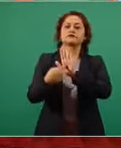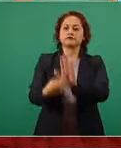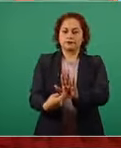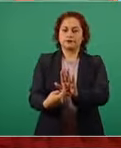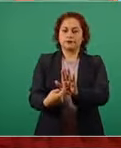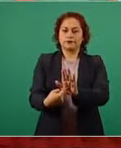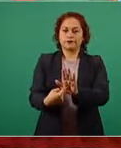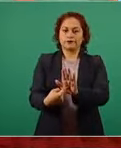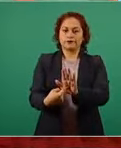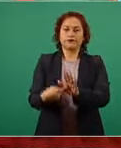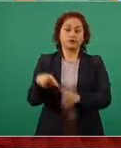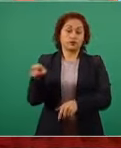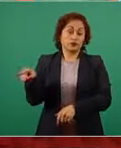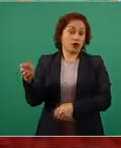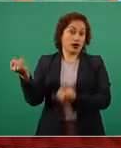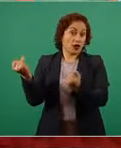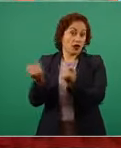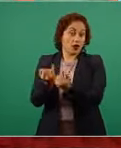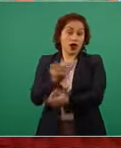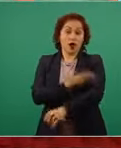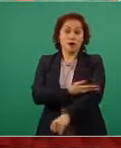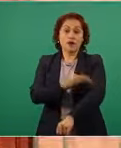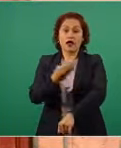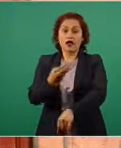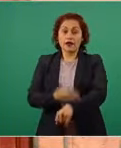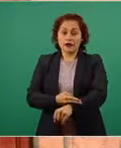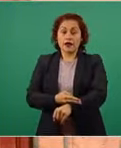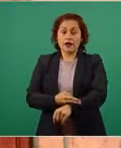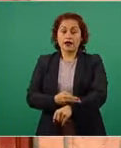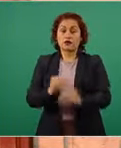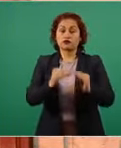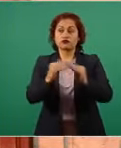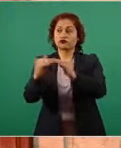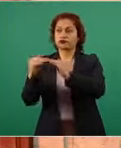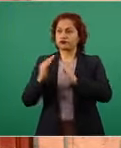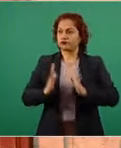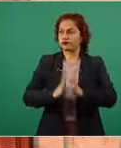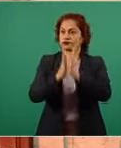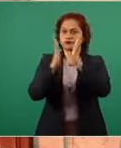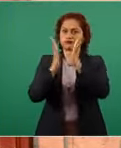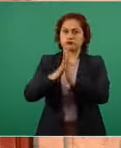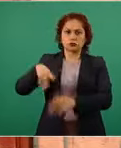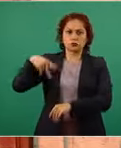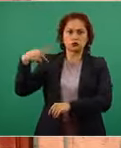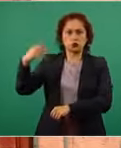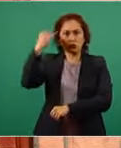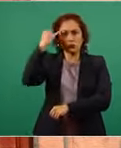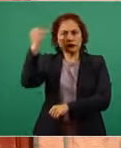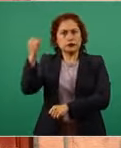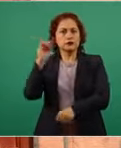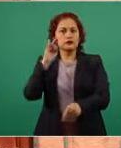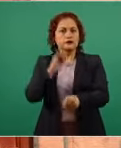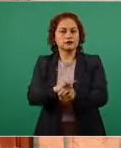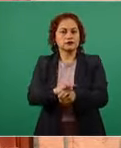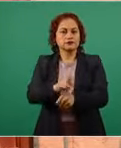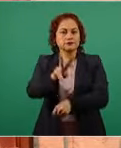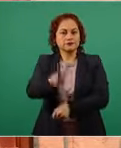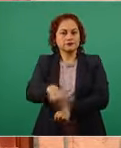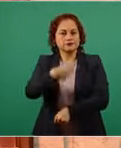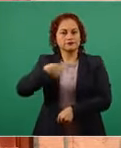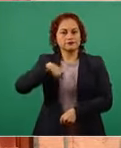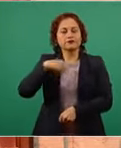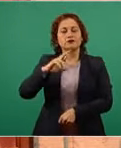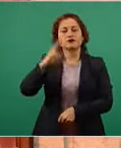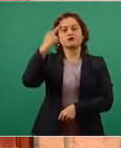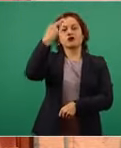consecuente de Madero en el terreno de la práctica democrática recordemos su admirable actitud